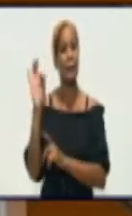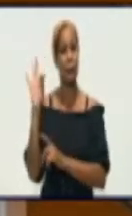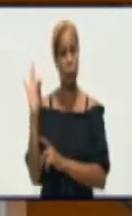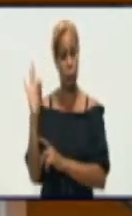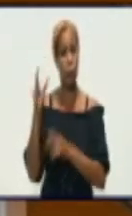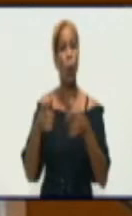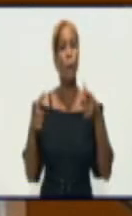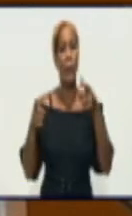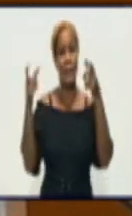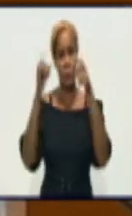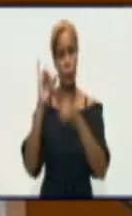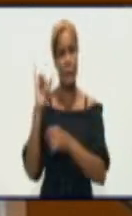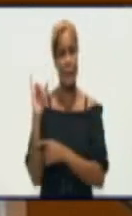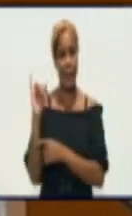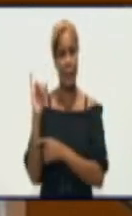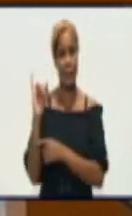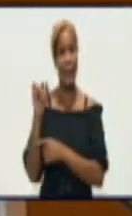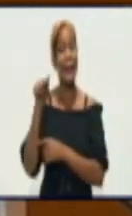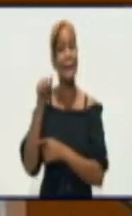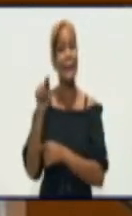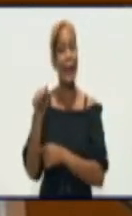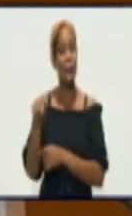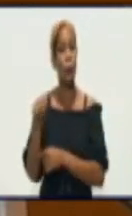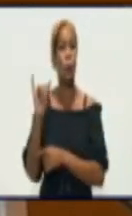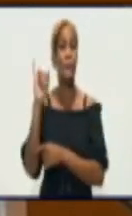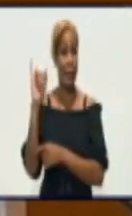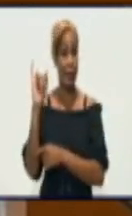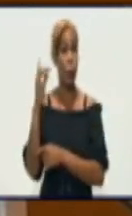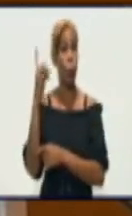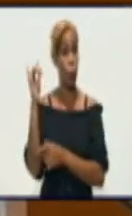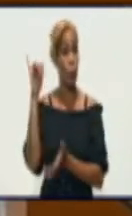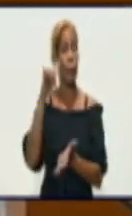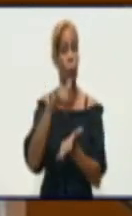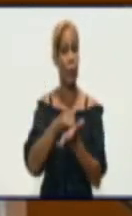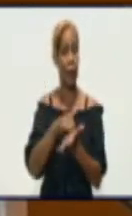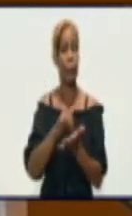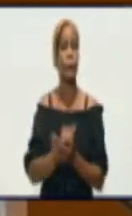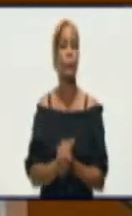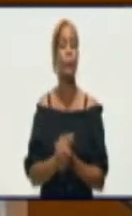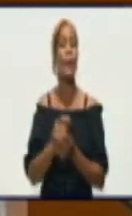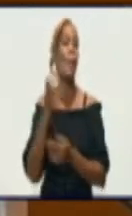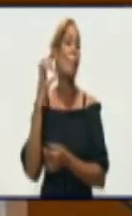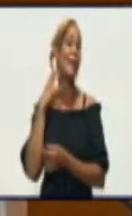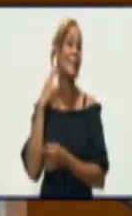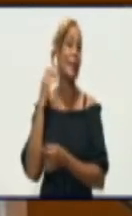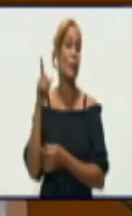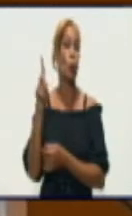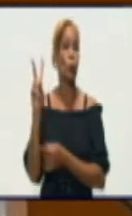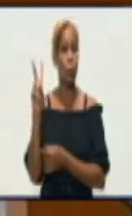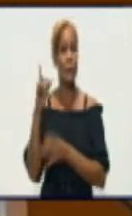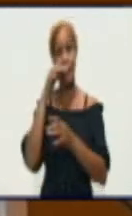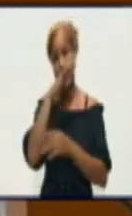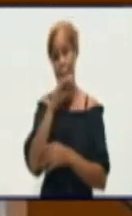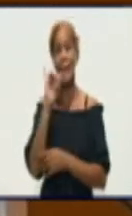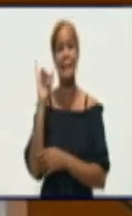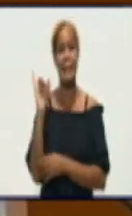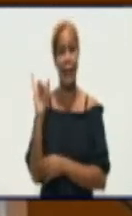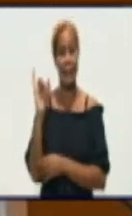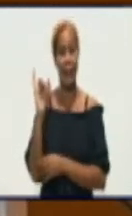Bartolomé Mazó 6, de ellos dos importados, Manzanillo 12, Guisa 6,